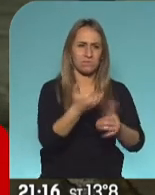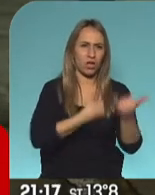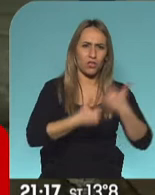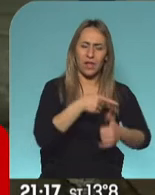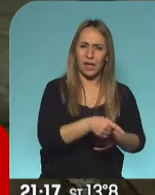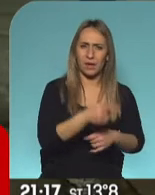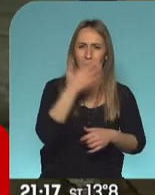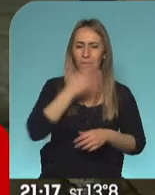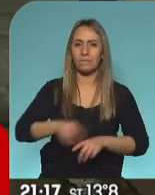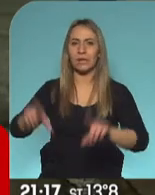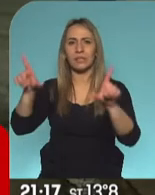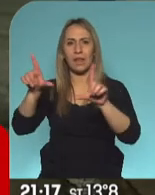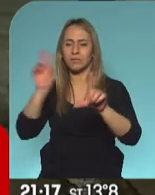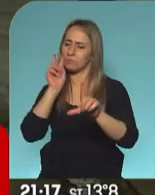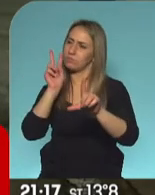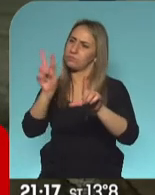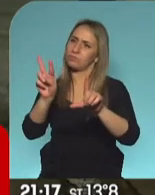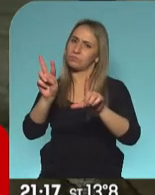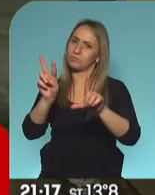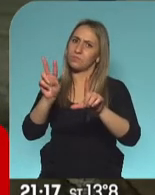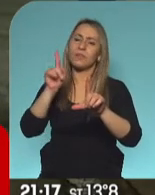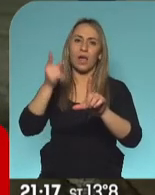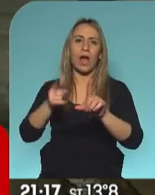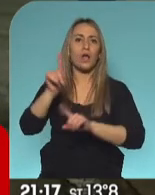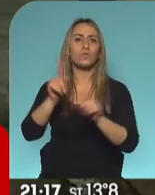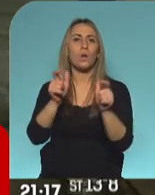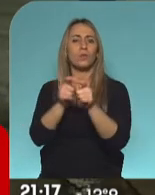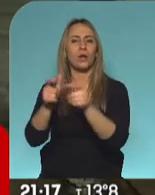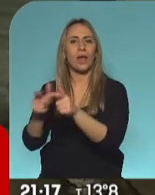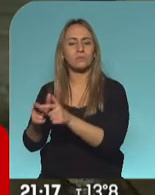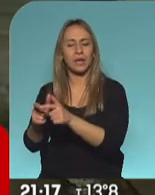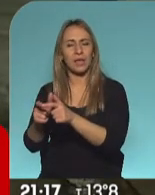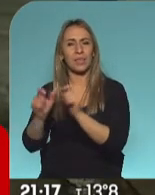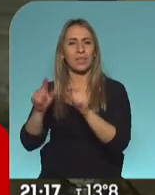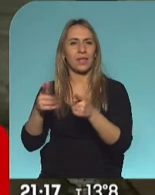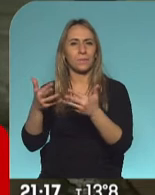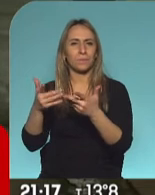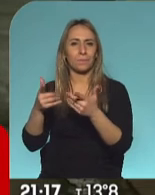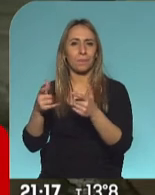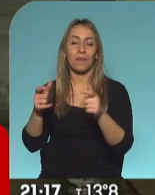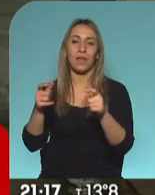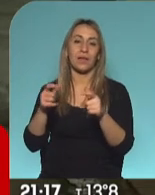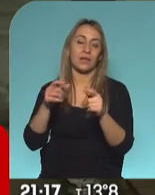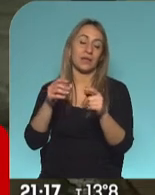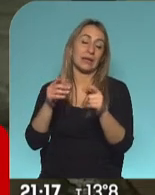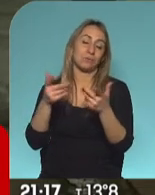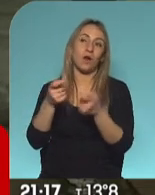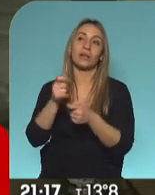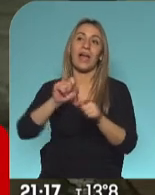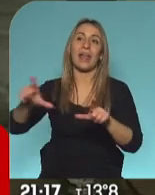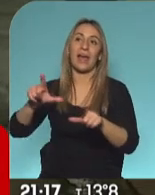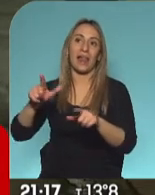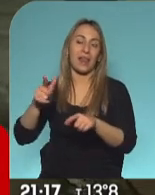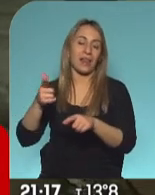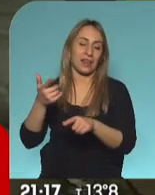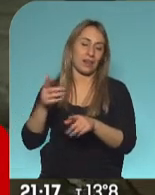poco la televisión, incluso programas de canales amigos, digamos, de gobierno